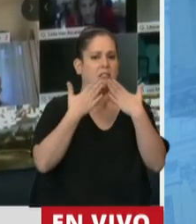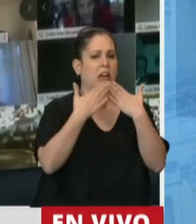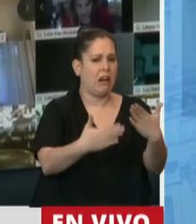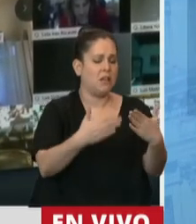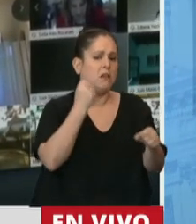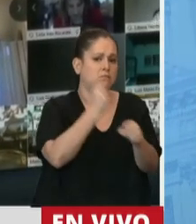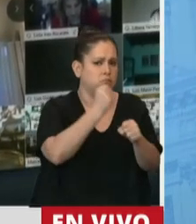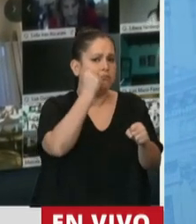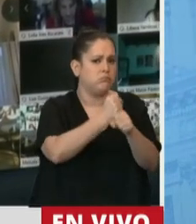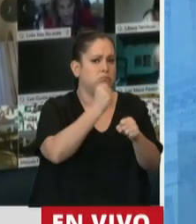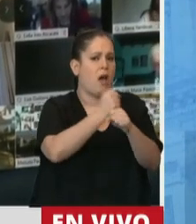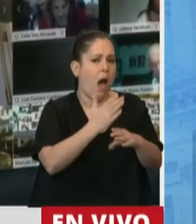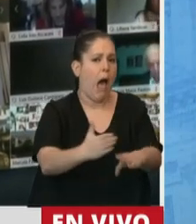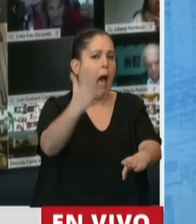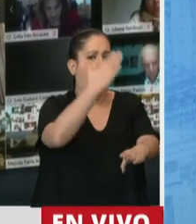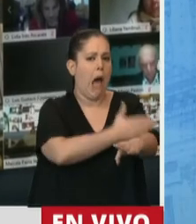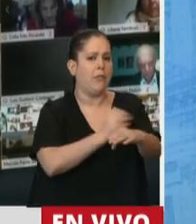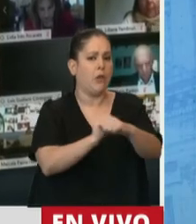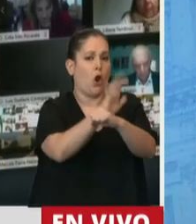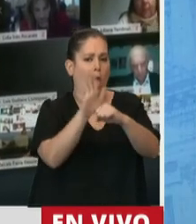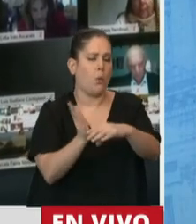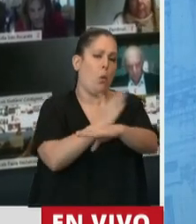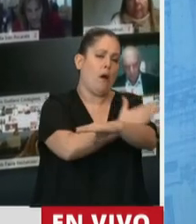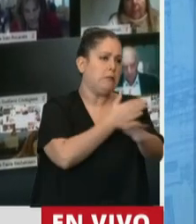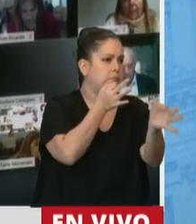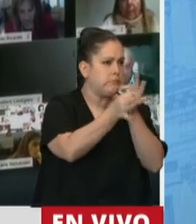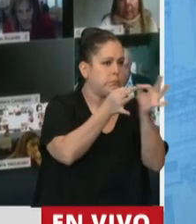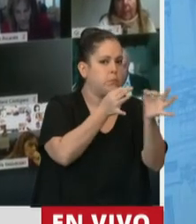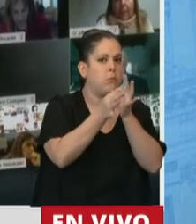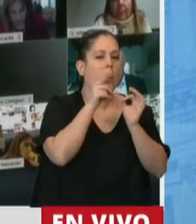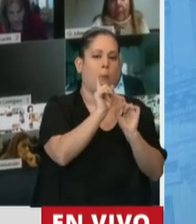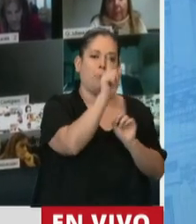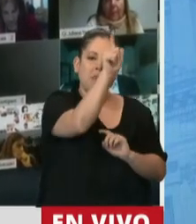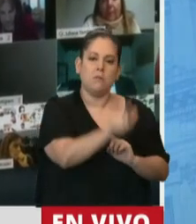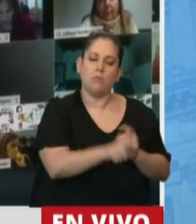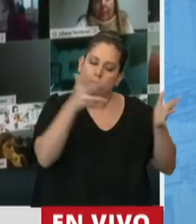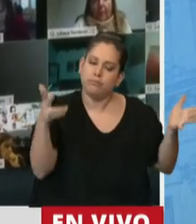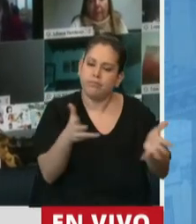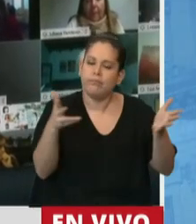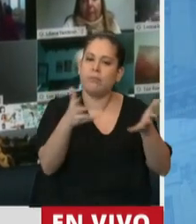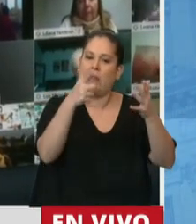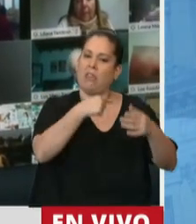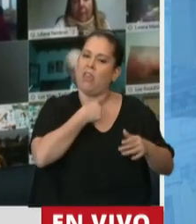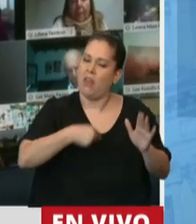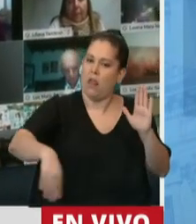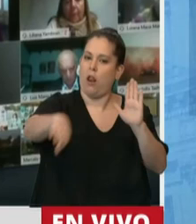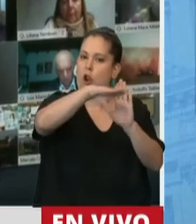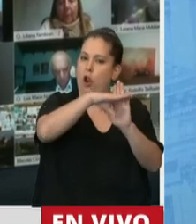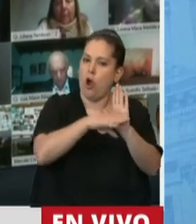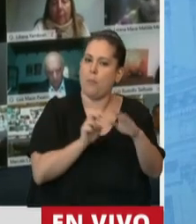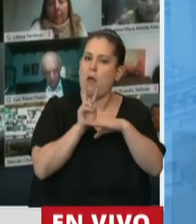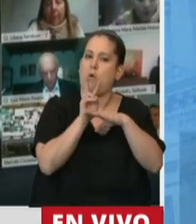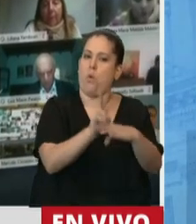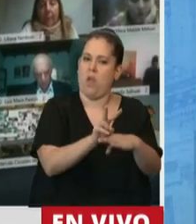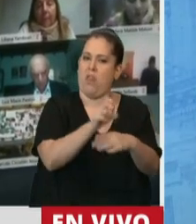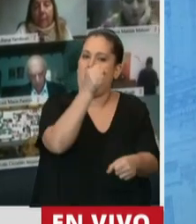fue quien permitió e impulsó que saquemos una norma protectoria